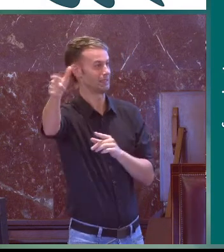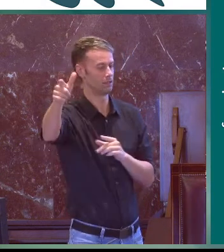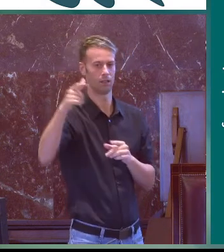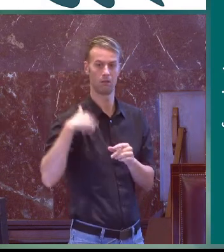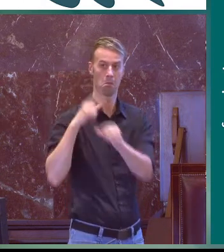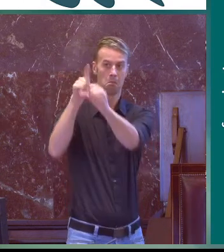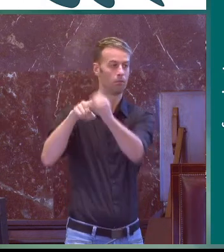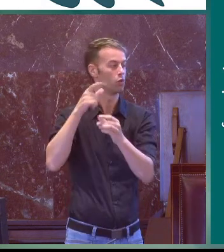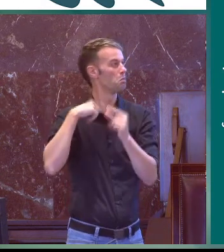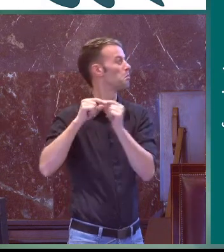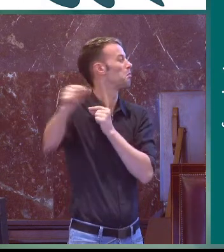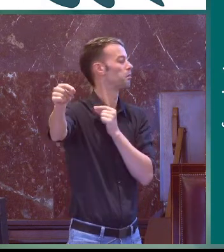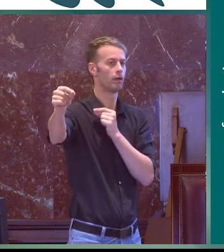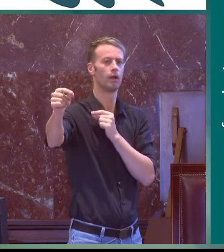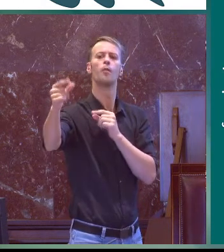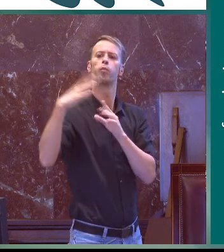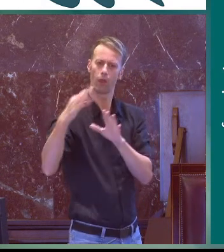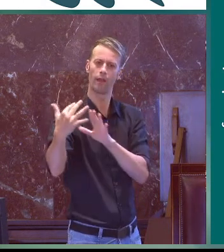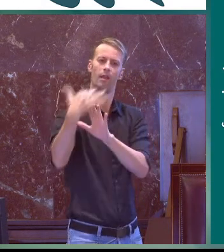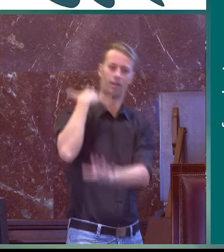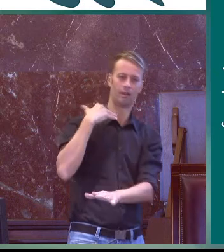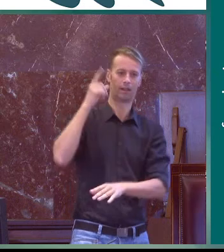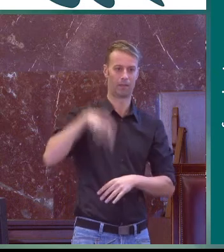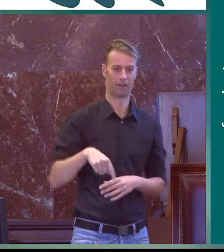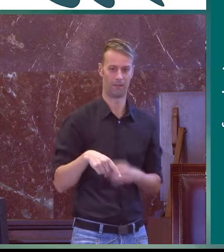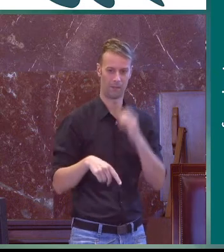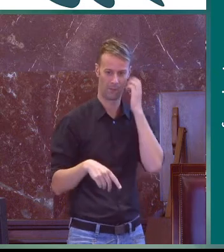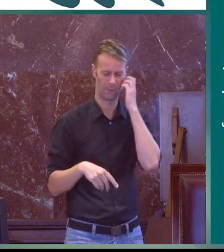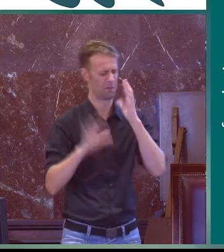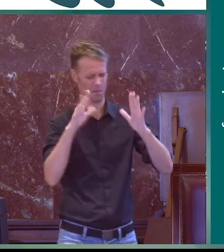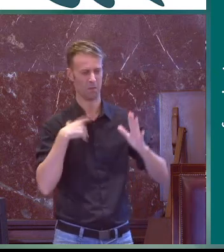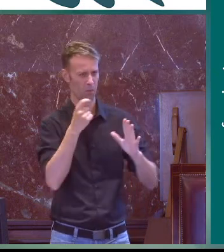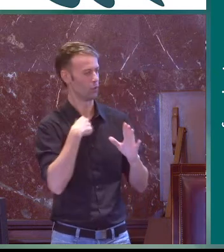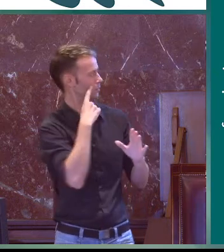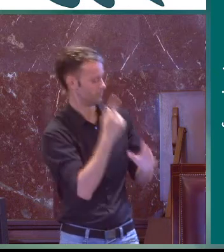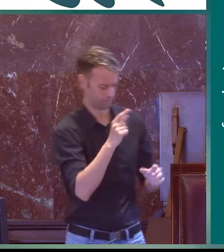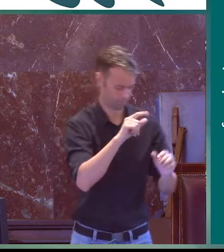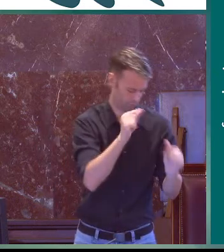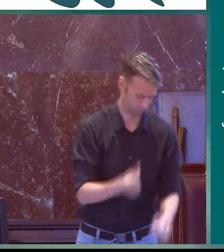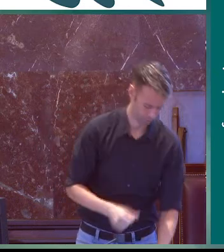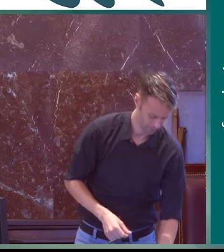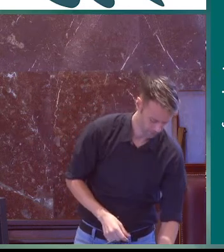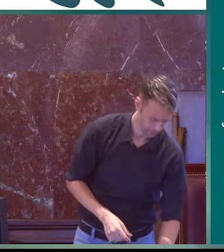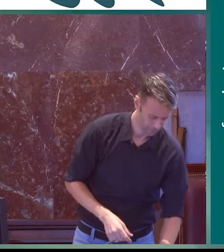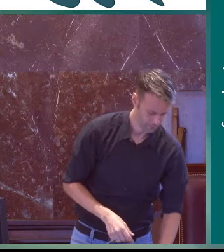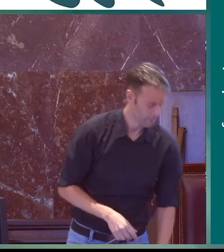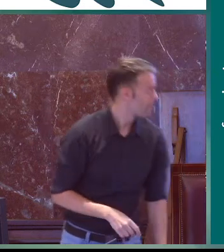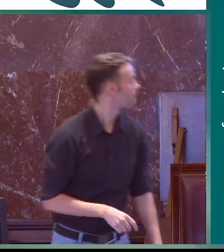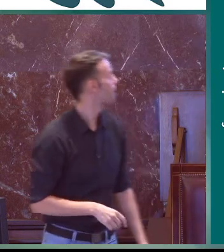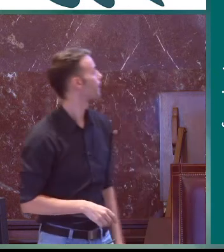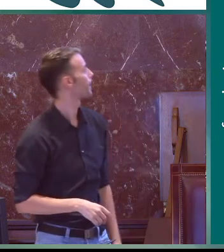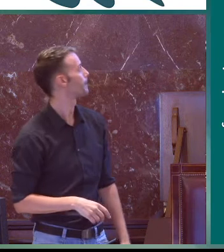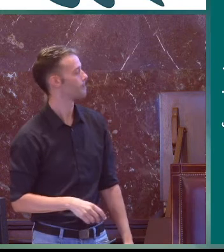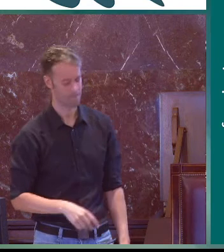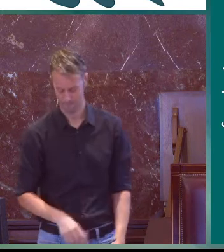Depende del ambiente que tengas más cercano o más lejano, te influye de una manera o de otra y parece a priori que el lejano no te influye, pero de alguna forma